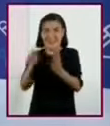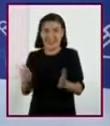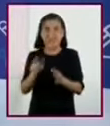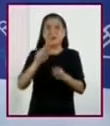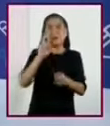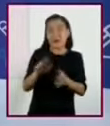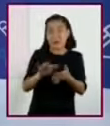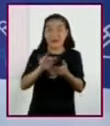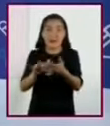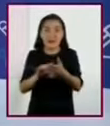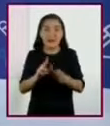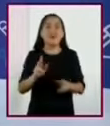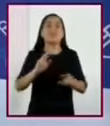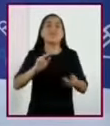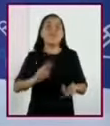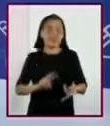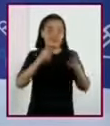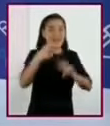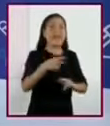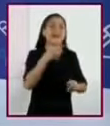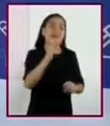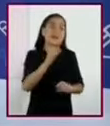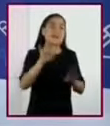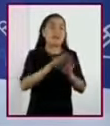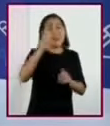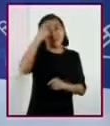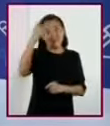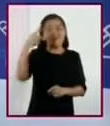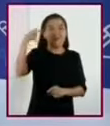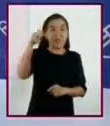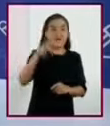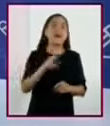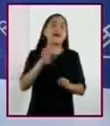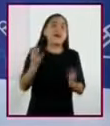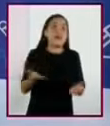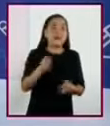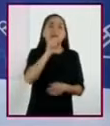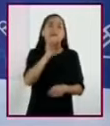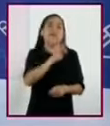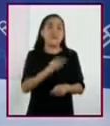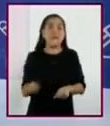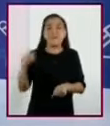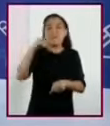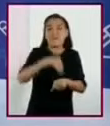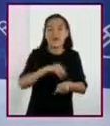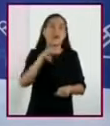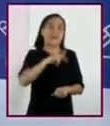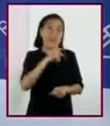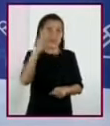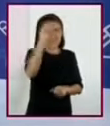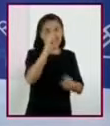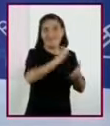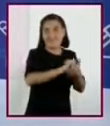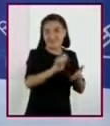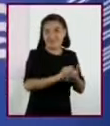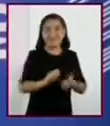texto, lo que consideramos que el autor dejó pasar y que se podría continuar en otro escrito.